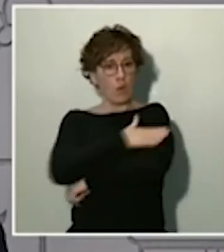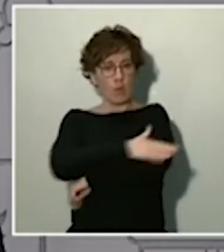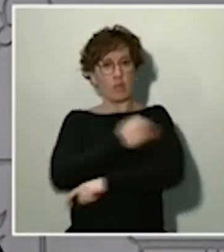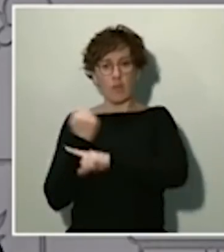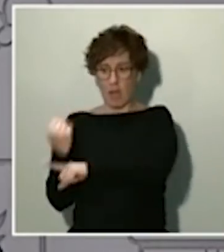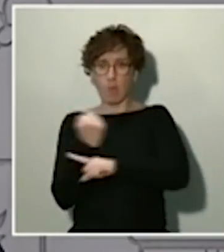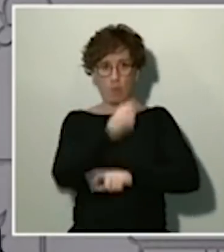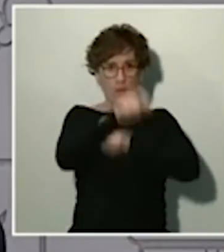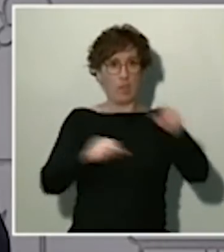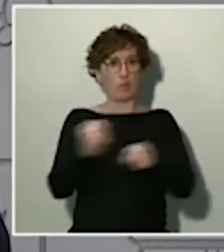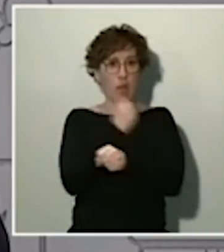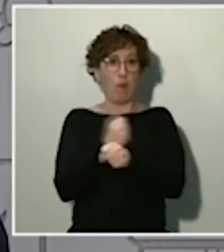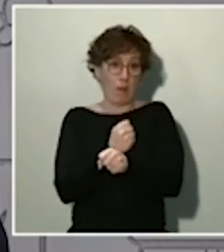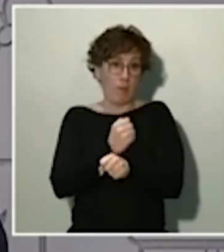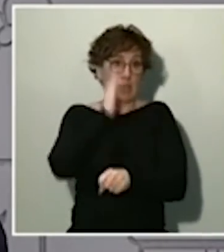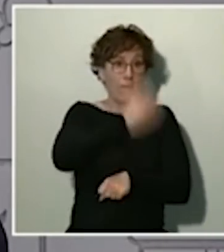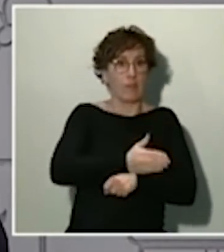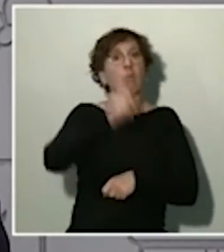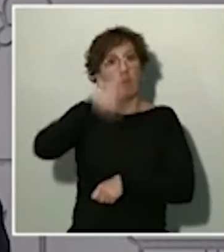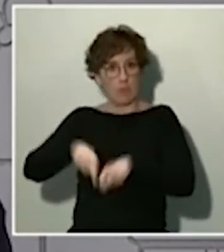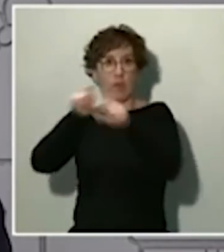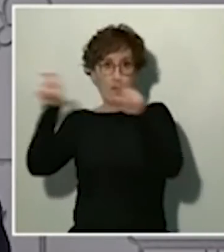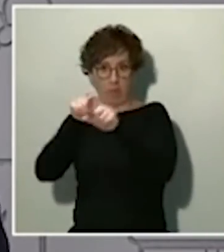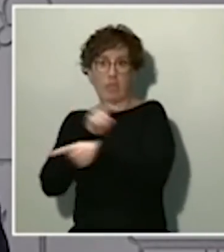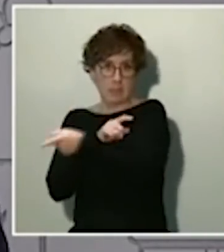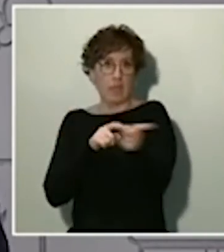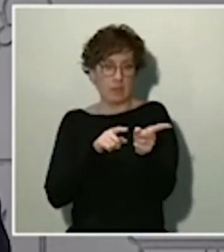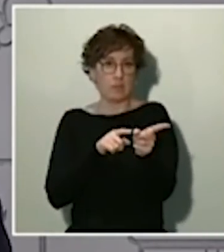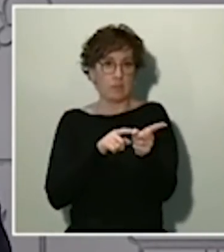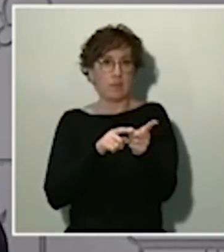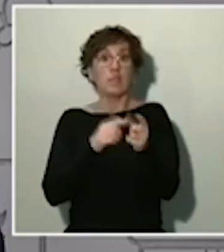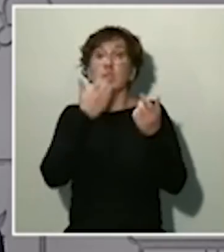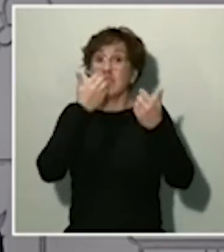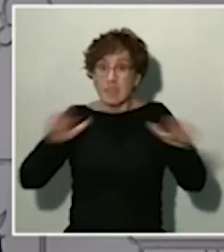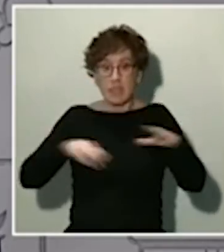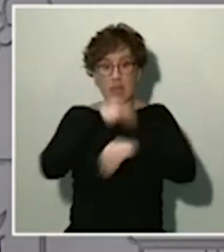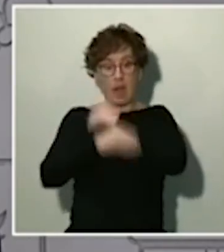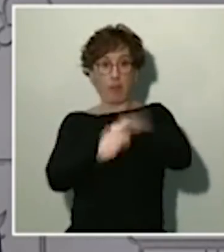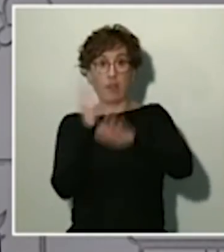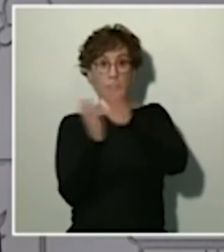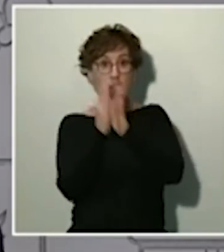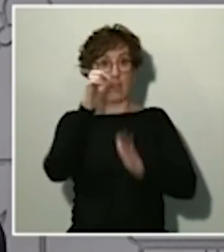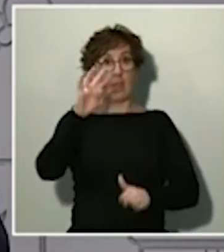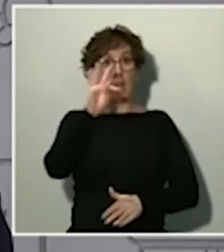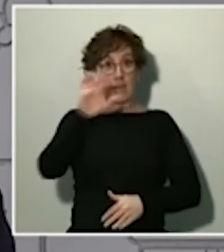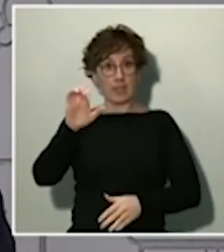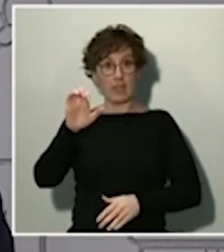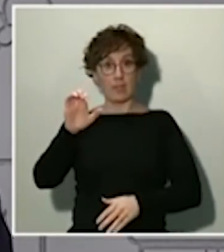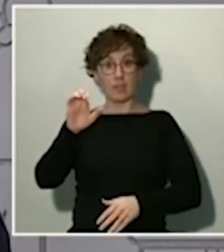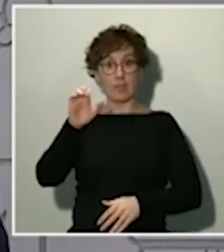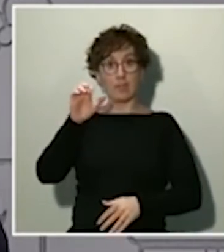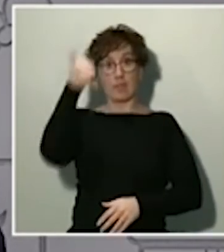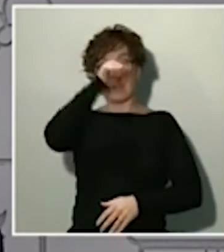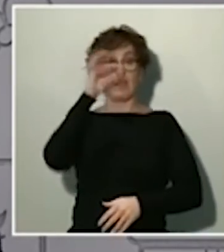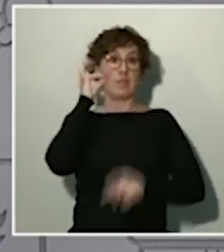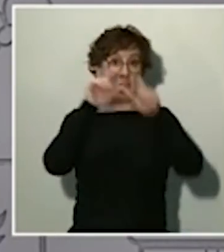sino también de las empresas que nos despidan. Por ello, en caso de ERTEs, se exonerará al empresario o a la empresaria de la aportación